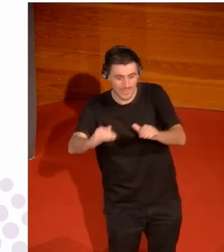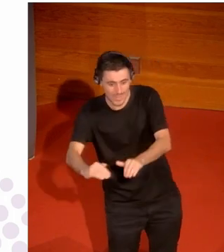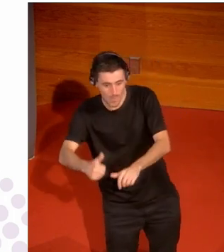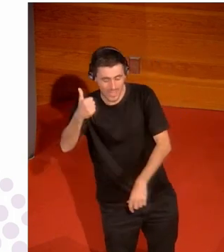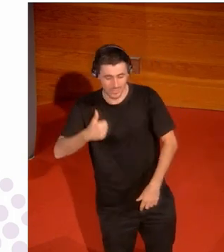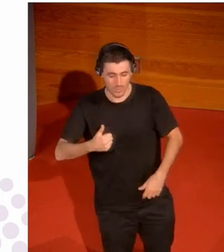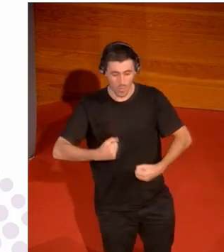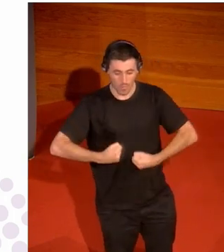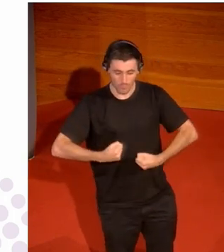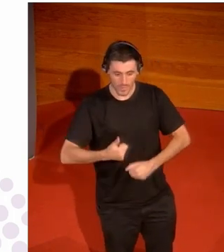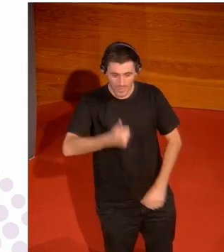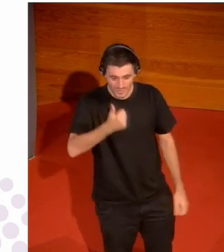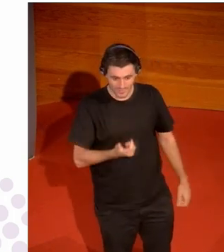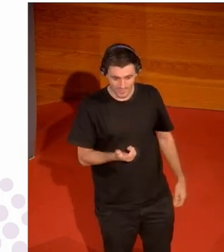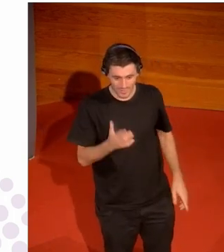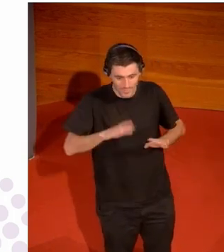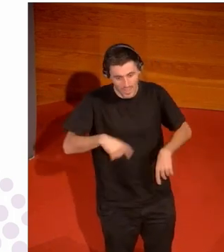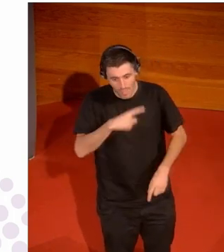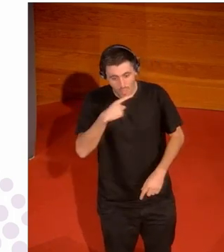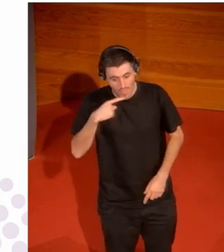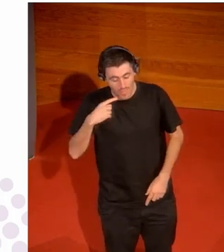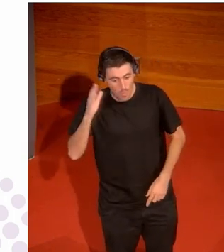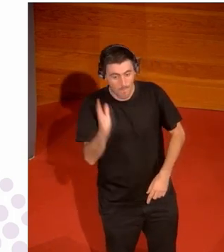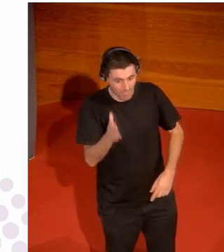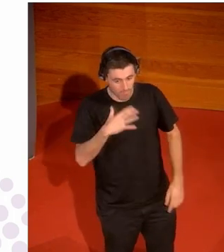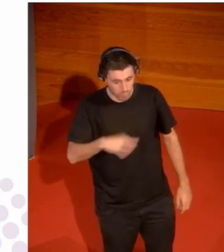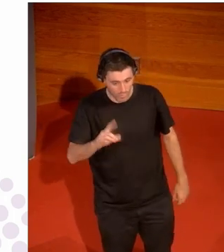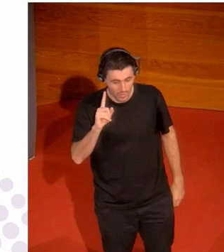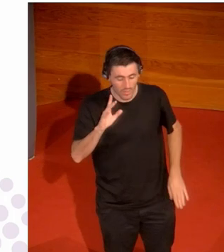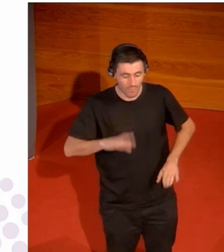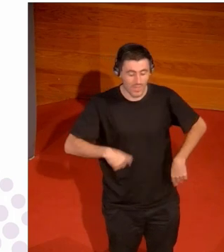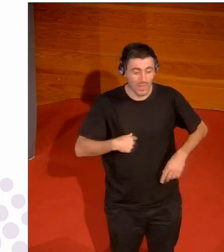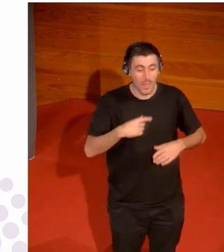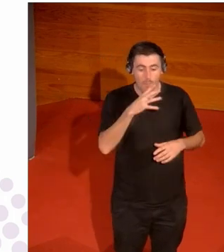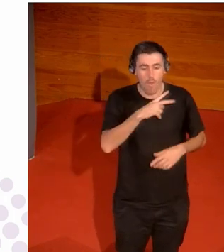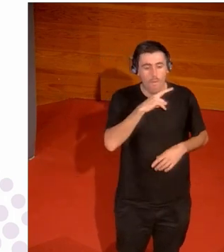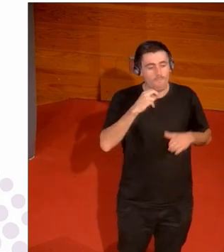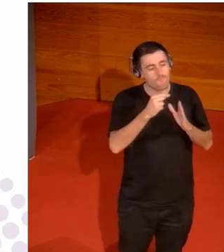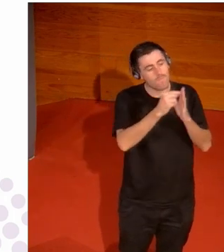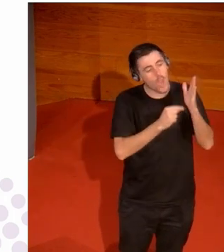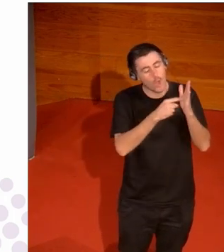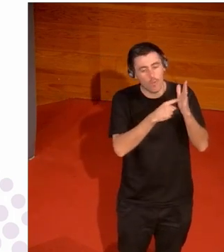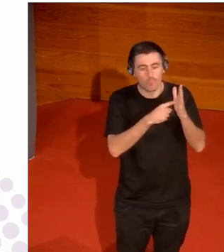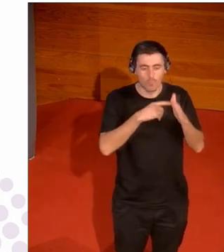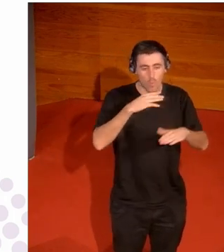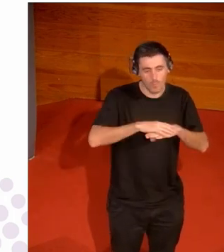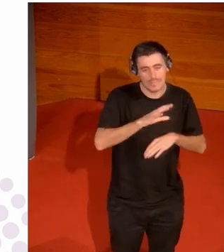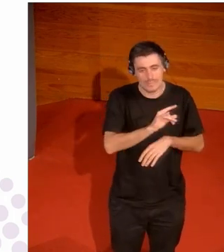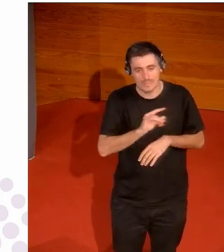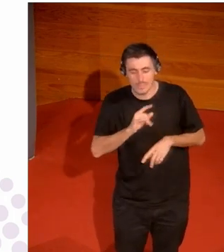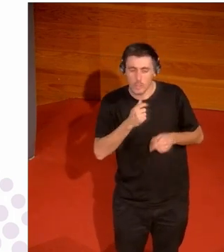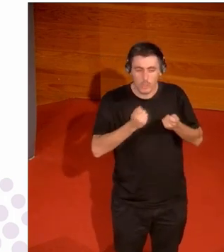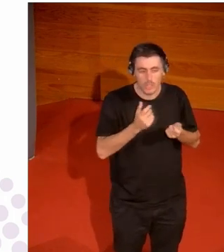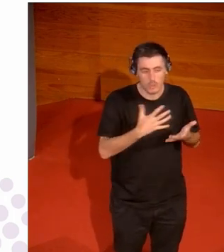valores hematocrit de sangre lo permitan y que haya pasado todos los controles es que